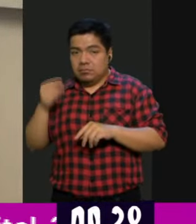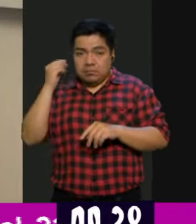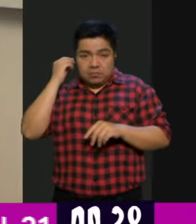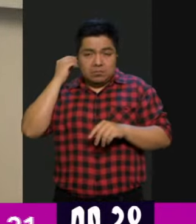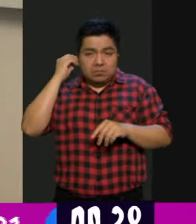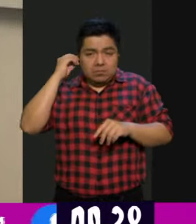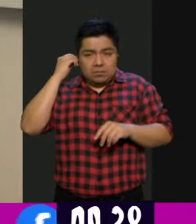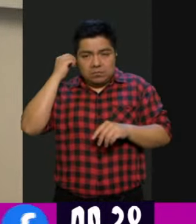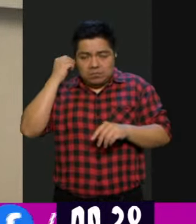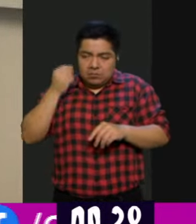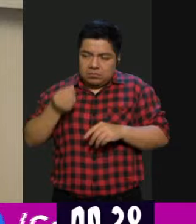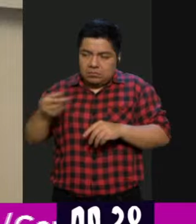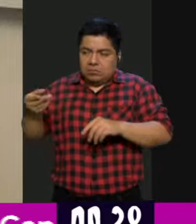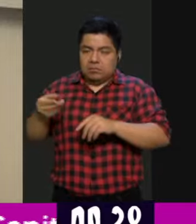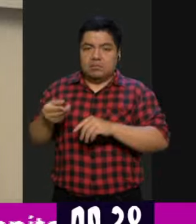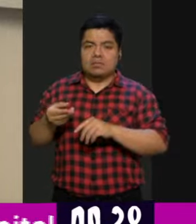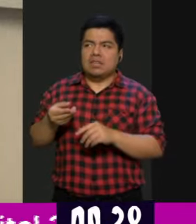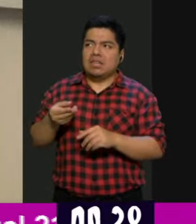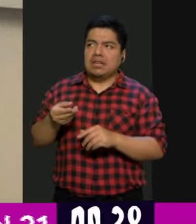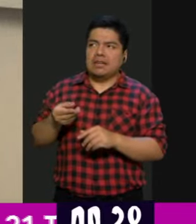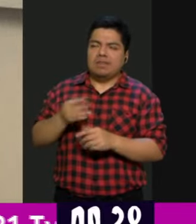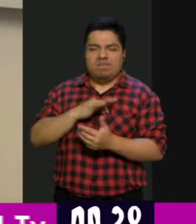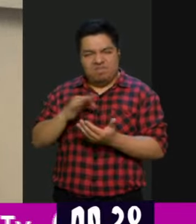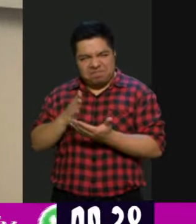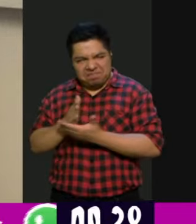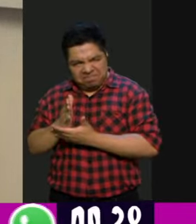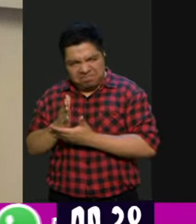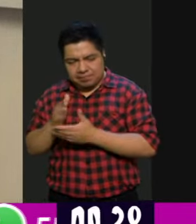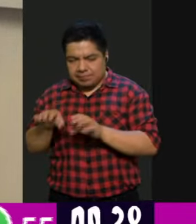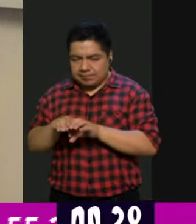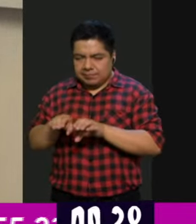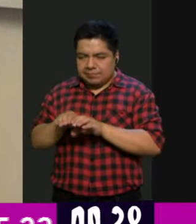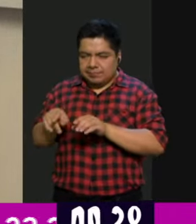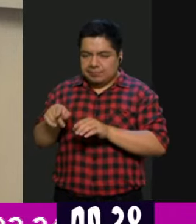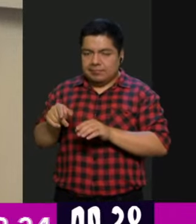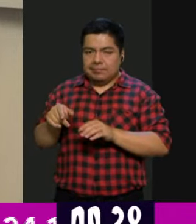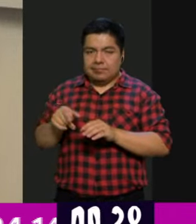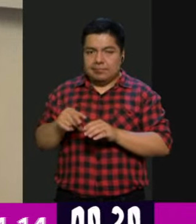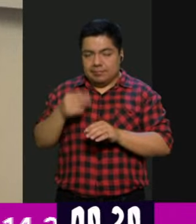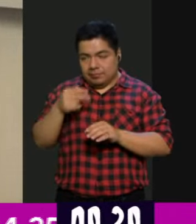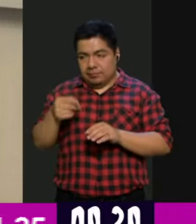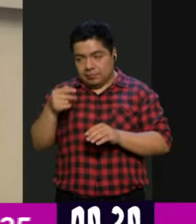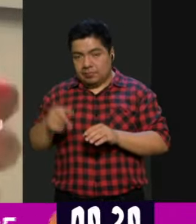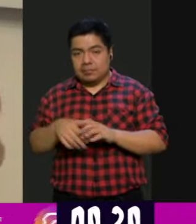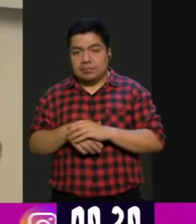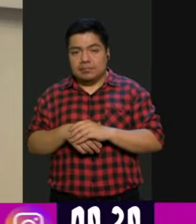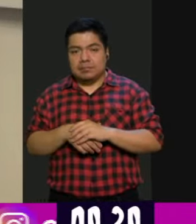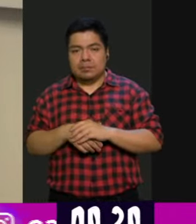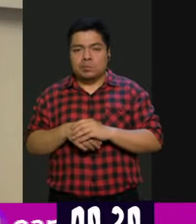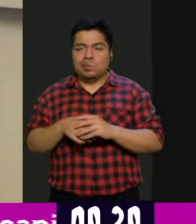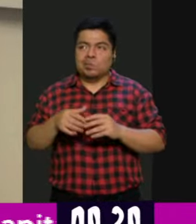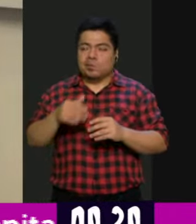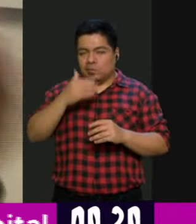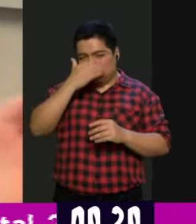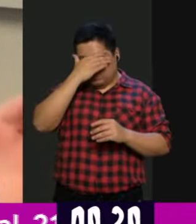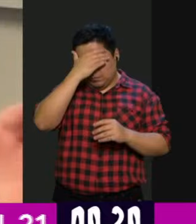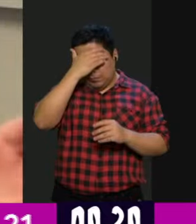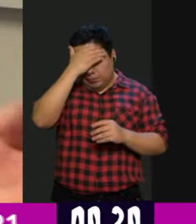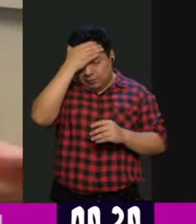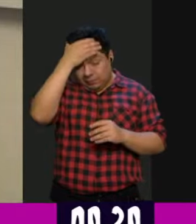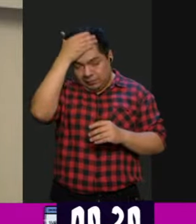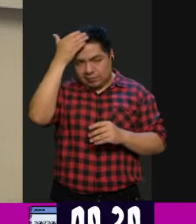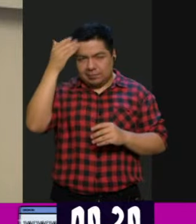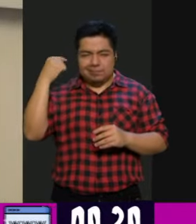aquí puede suceder, resulta que los compuestos son muy caros o todo el proceso es muy